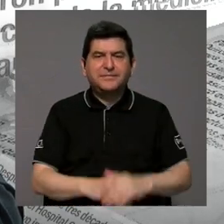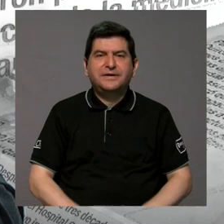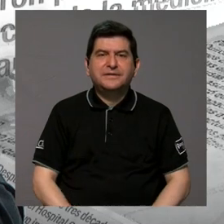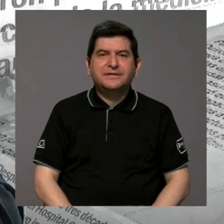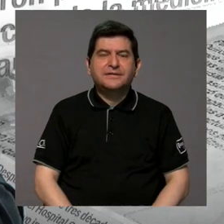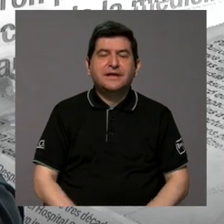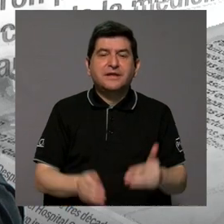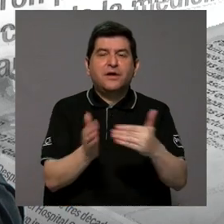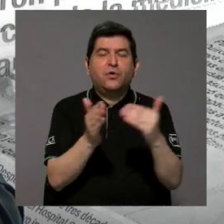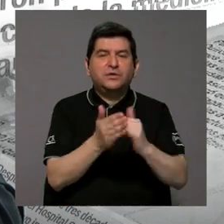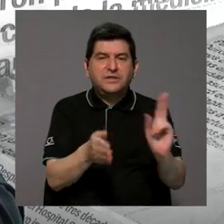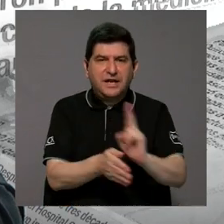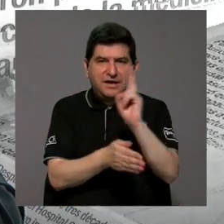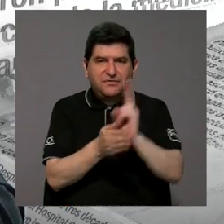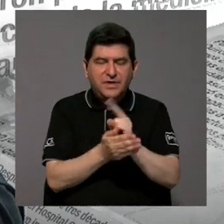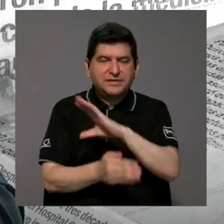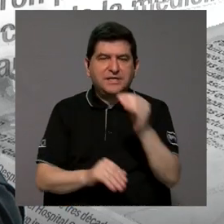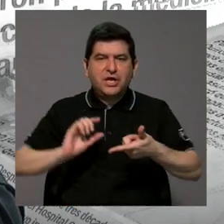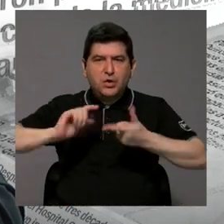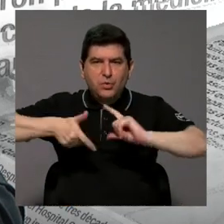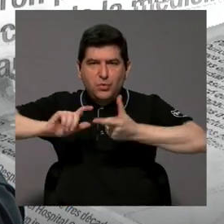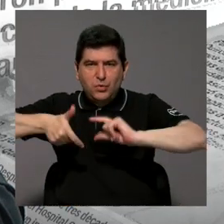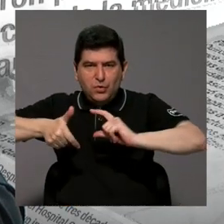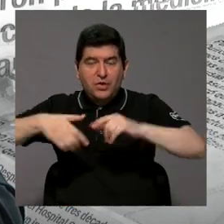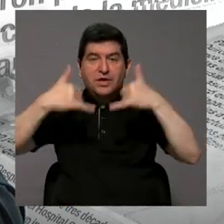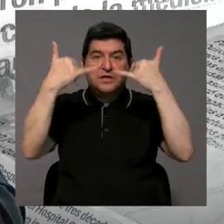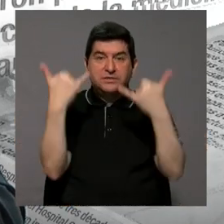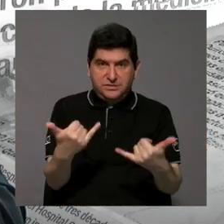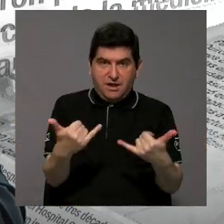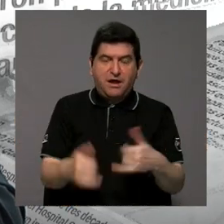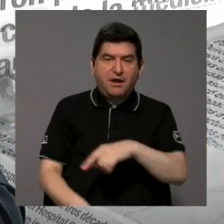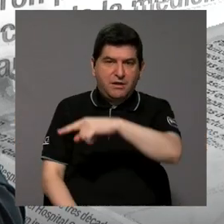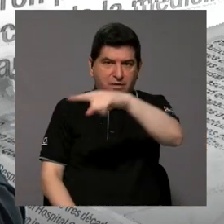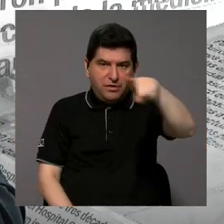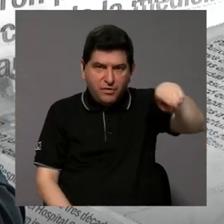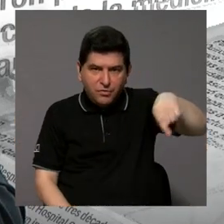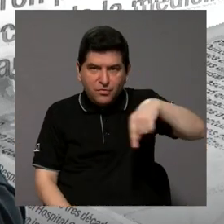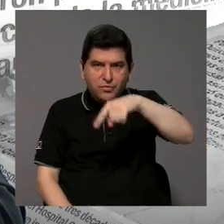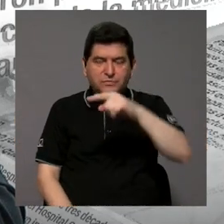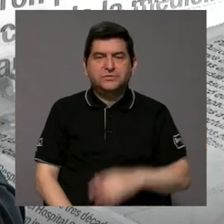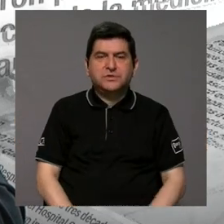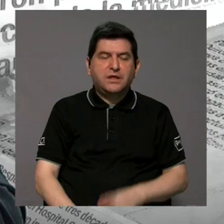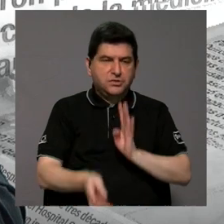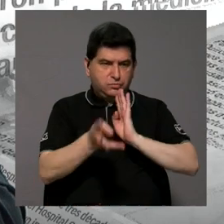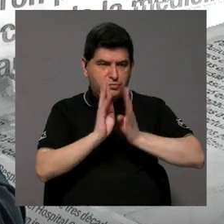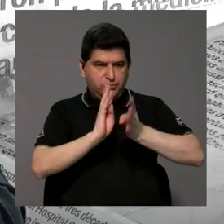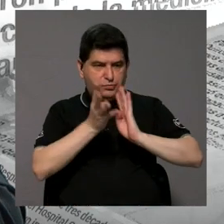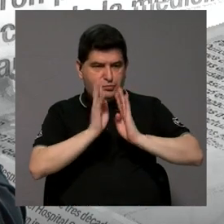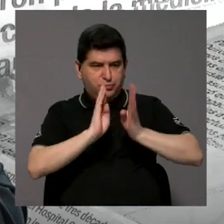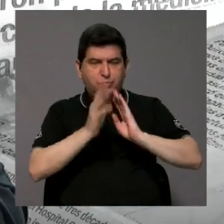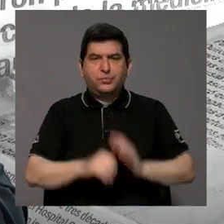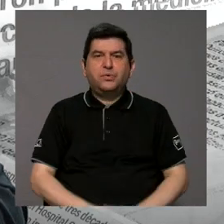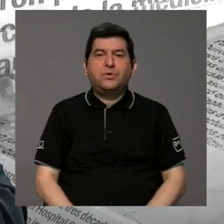reutilización y reciclado ya ustedes están en conversación con entidades